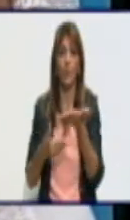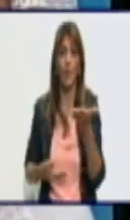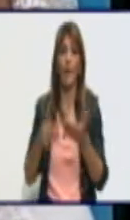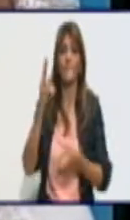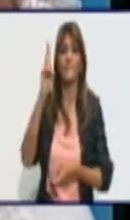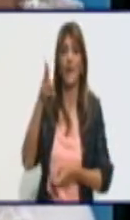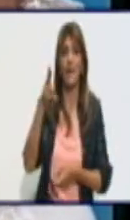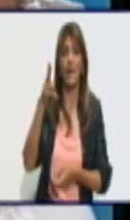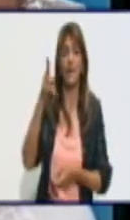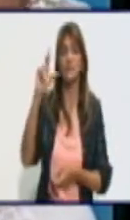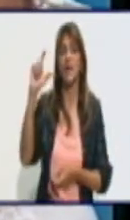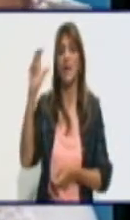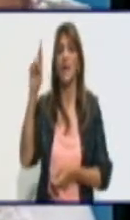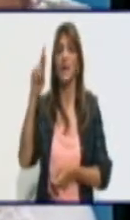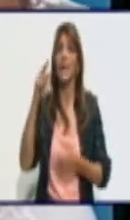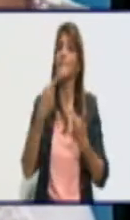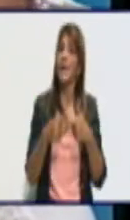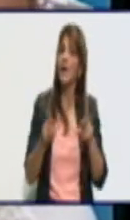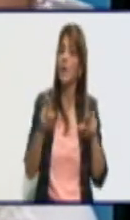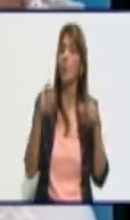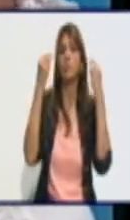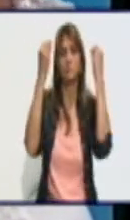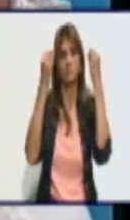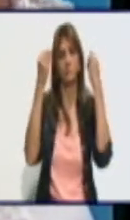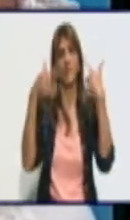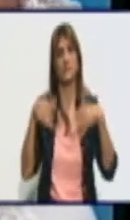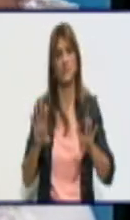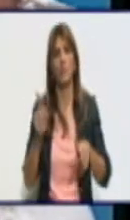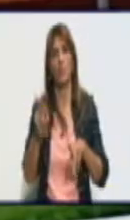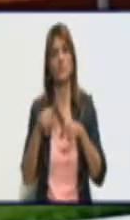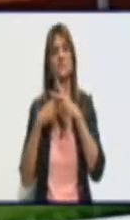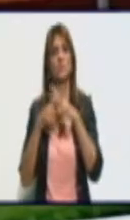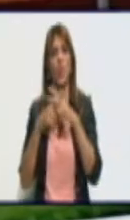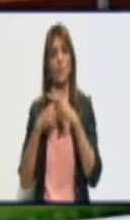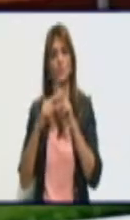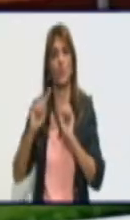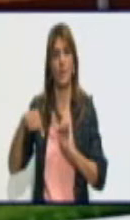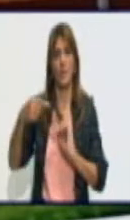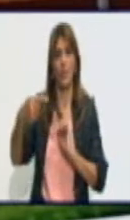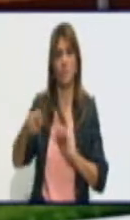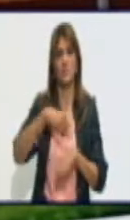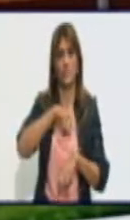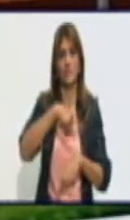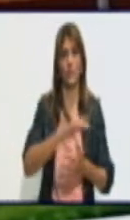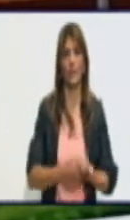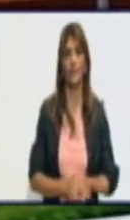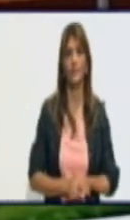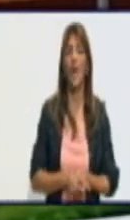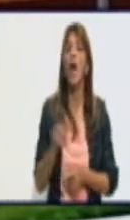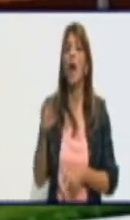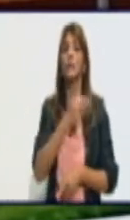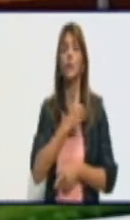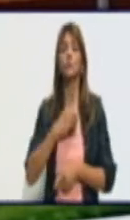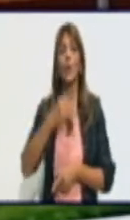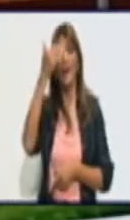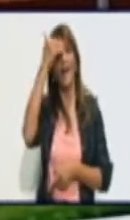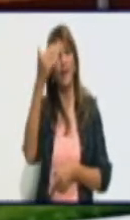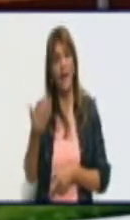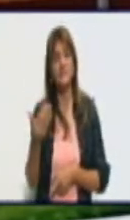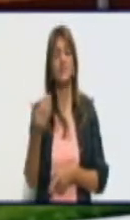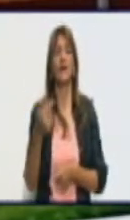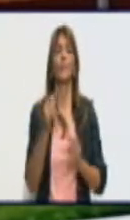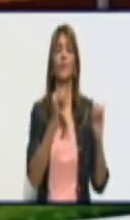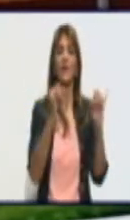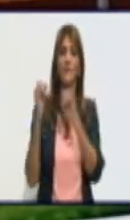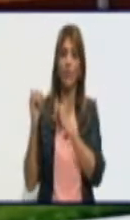según lo que dicen los electromédicos, puedan tener solución en las próximas horas. Doctora, muchísimas gracias por habernos acompañado en este mediodía.